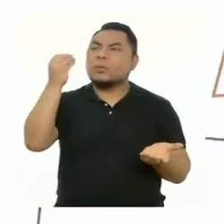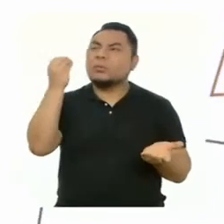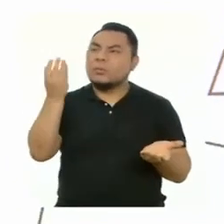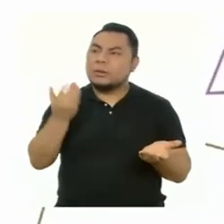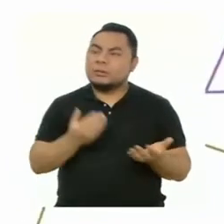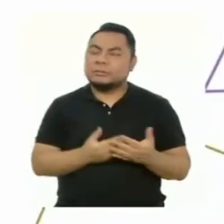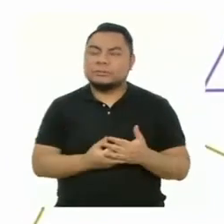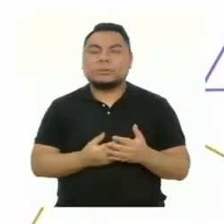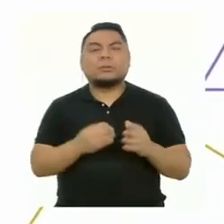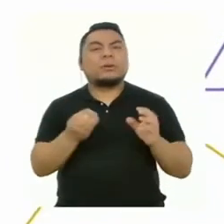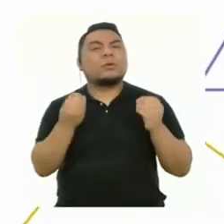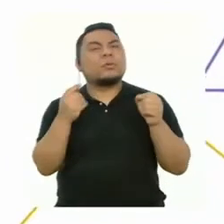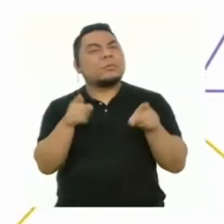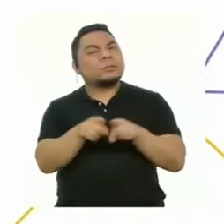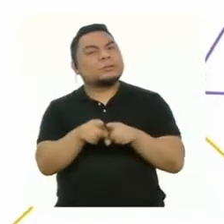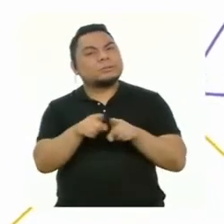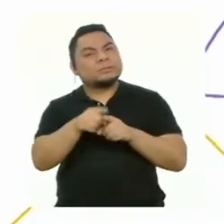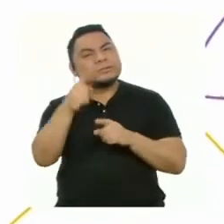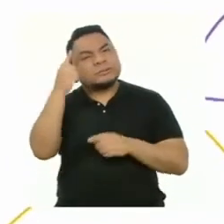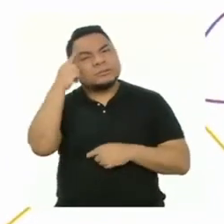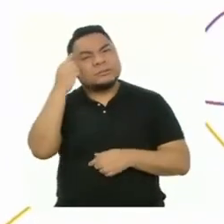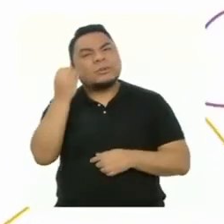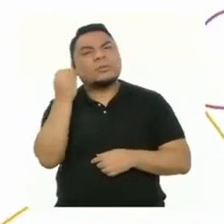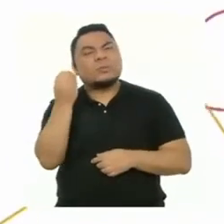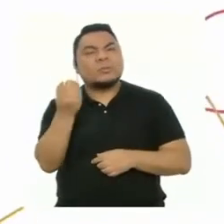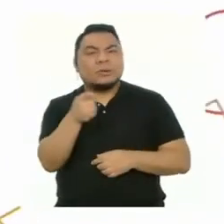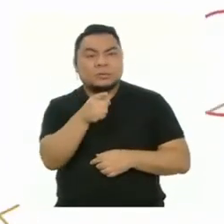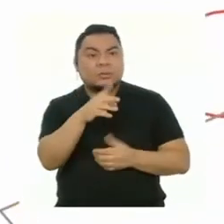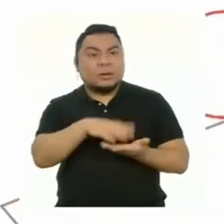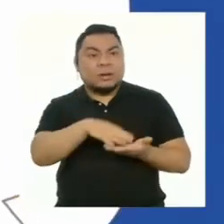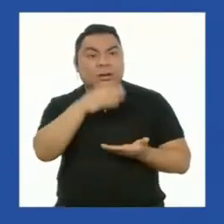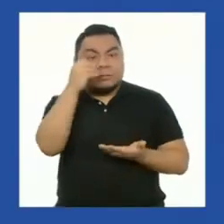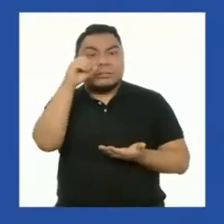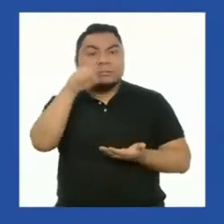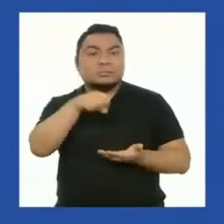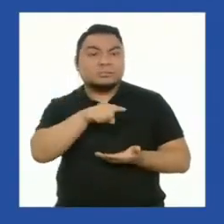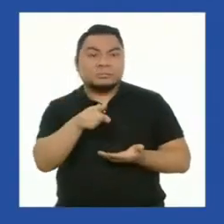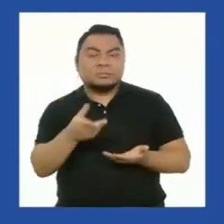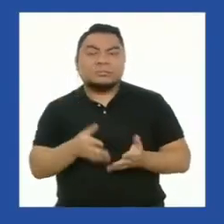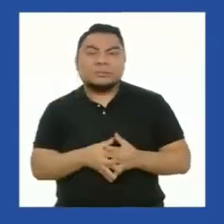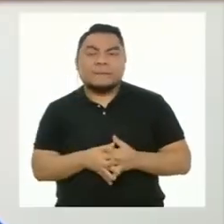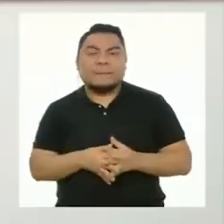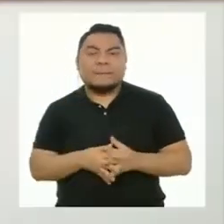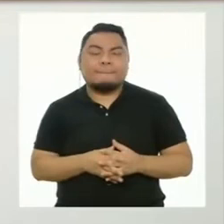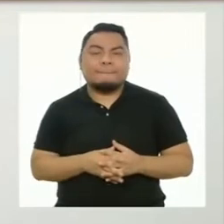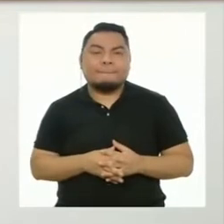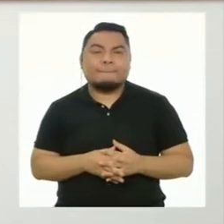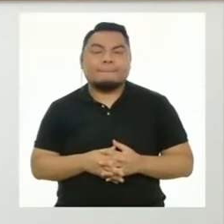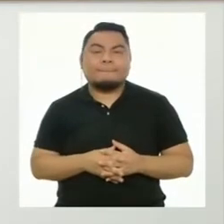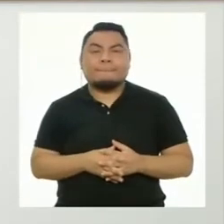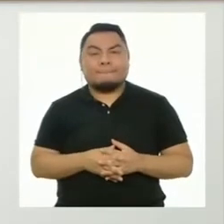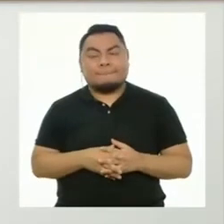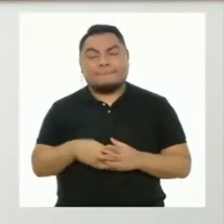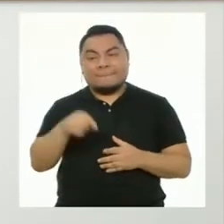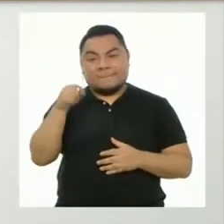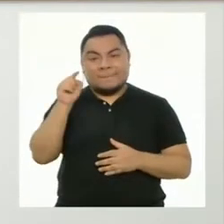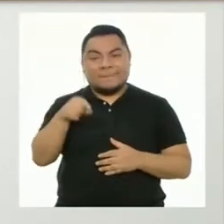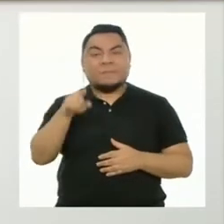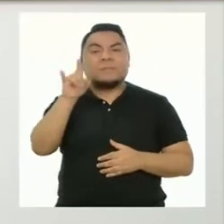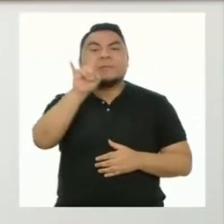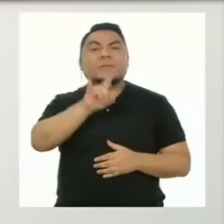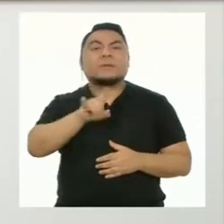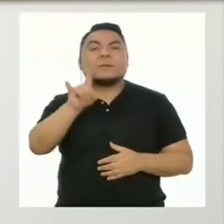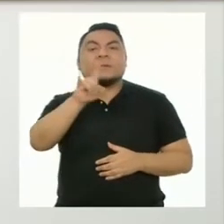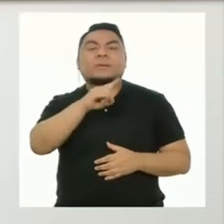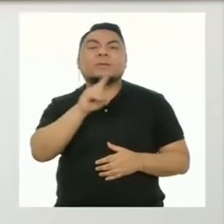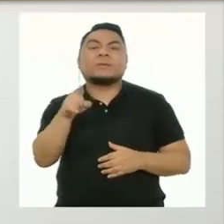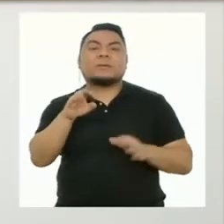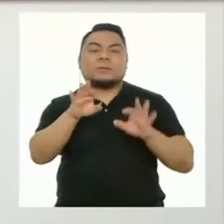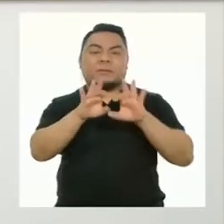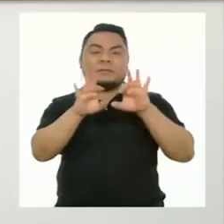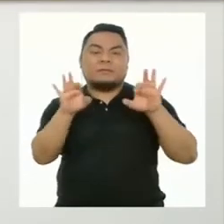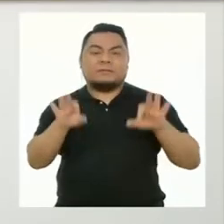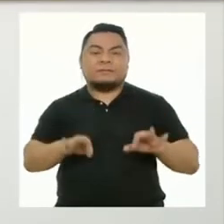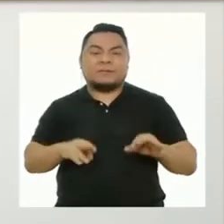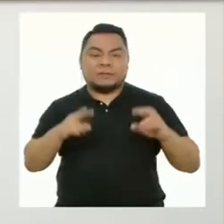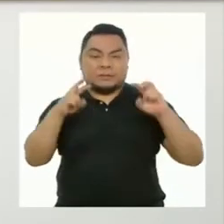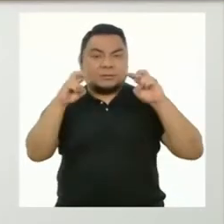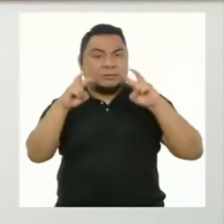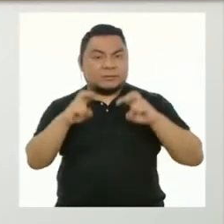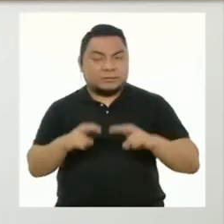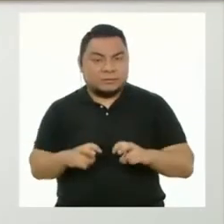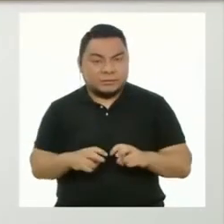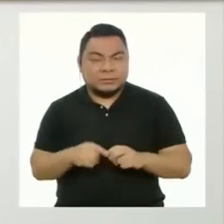¿Cómo saber si en verdad están mejorando aprendizajes? Para ello, utilizaremos las fichas de